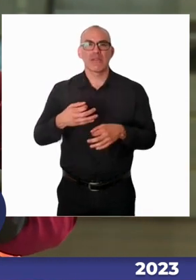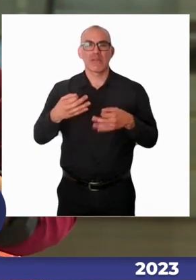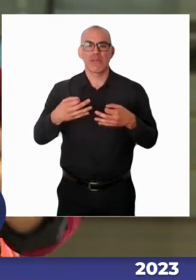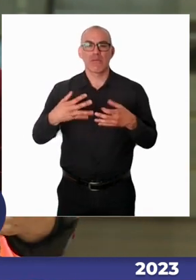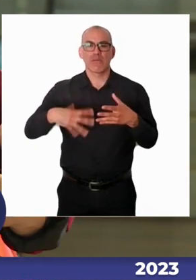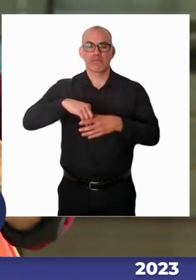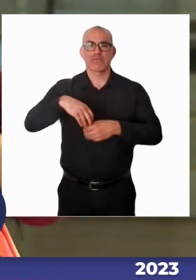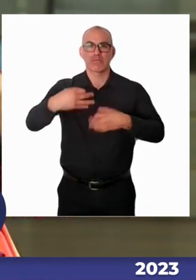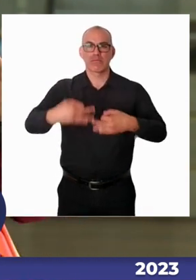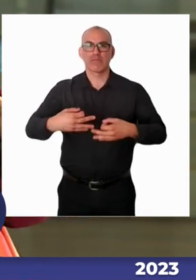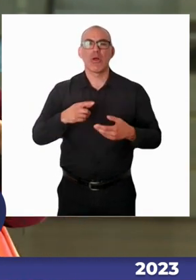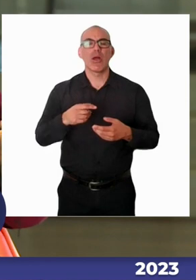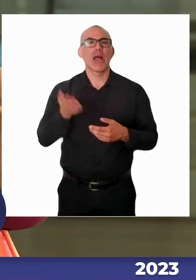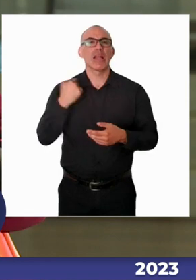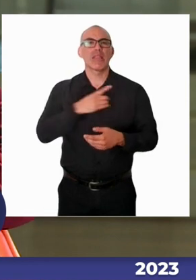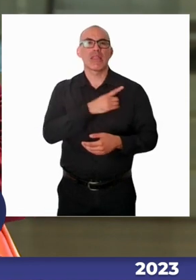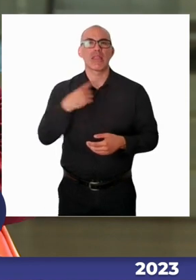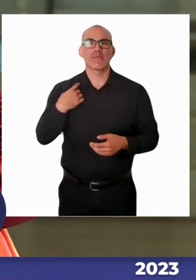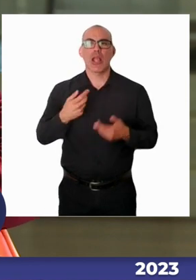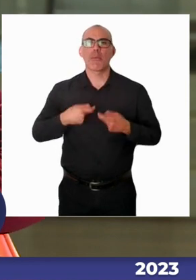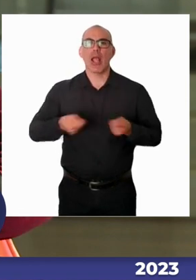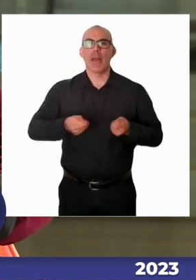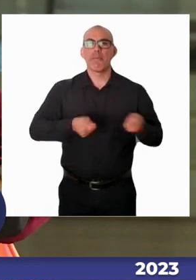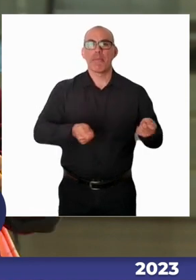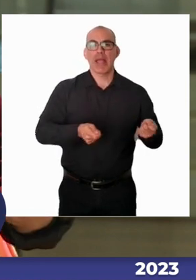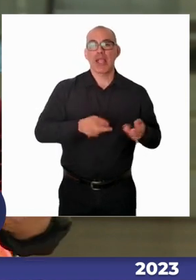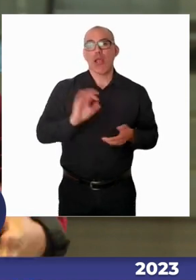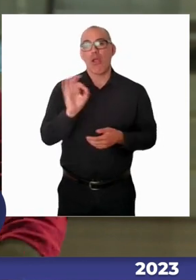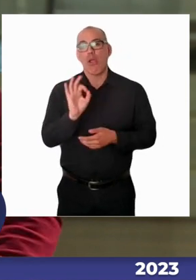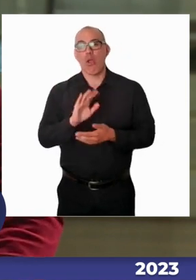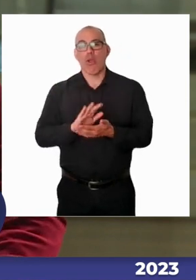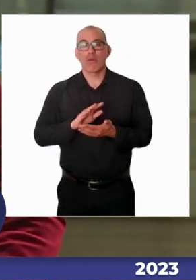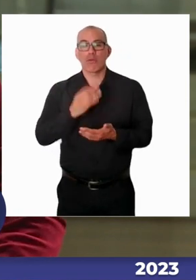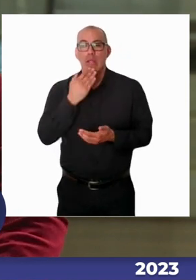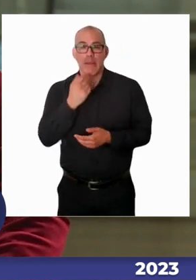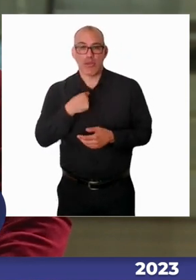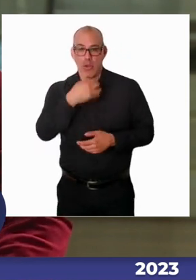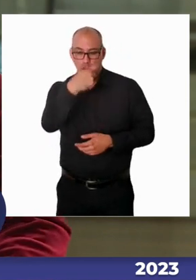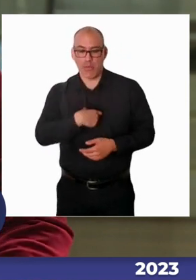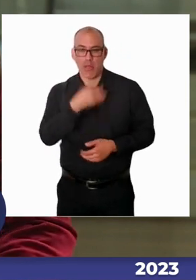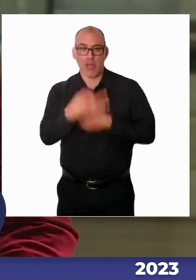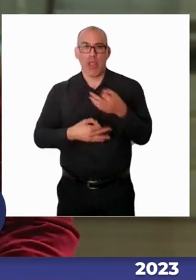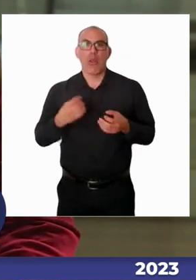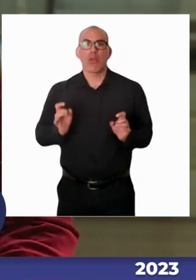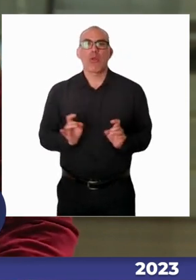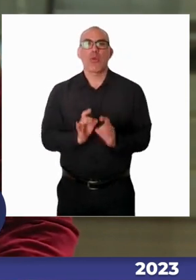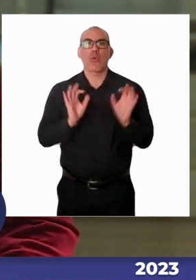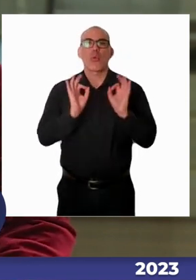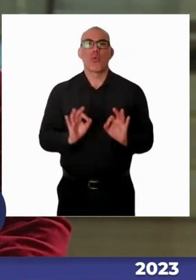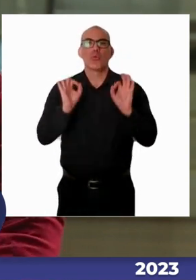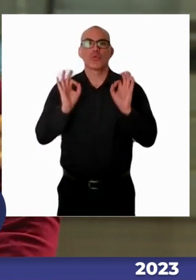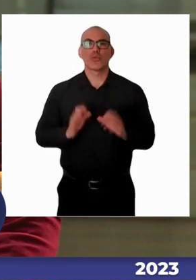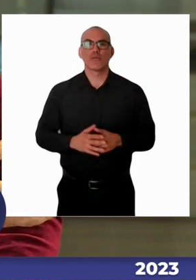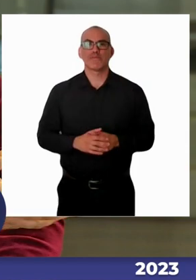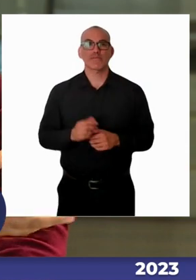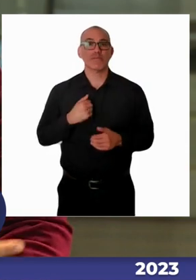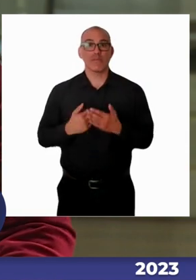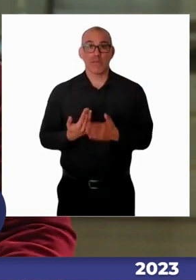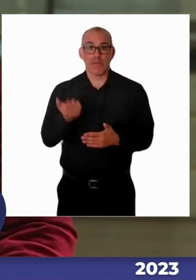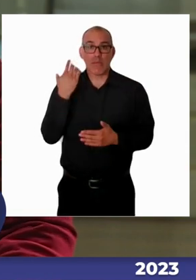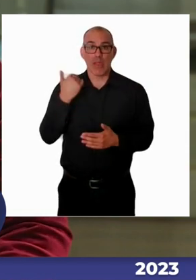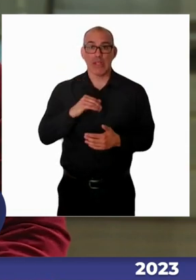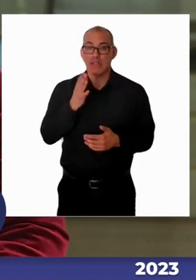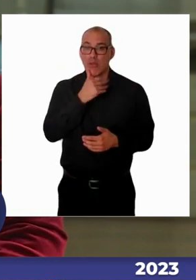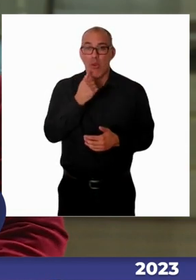momento yo no te podría decir fortalezas, o qué, oh, me cambió la vida. No. Hay casos excepcionales que podrían ser modelos a seguir